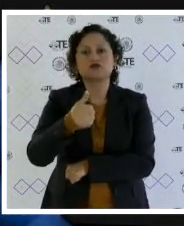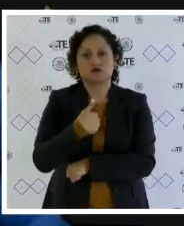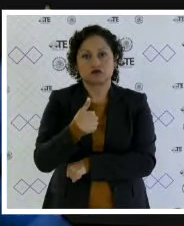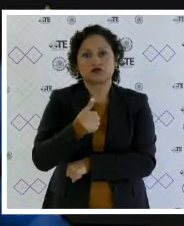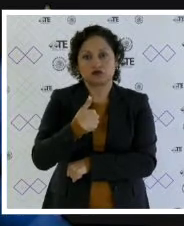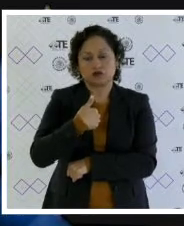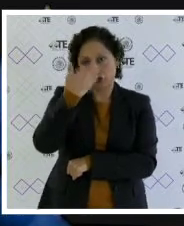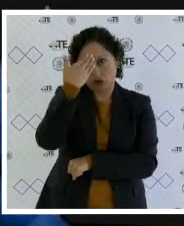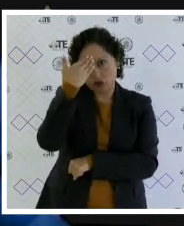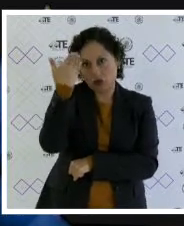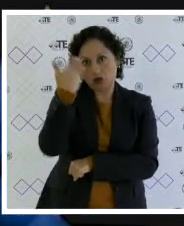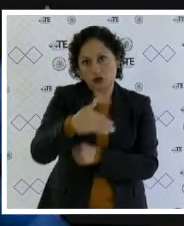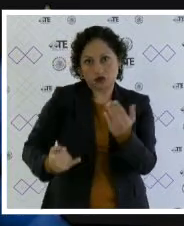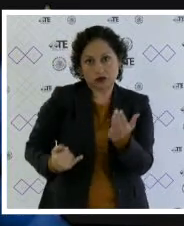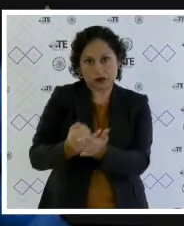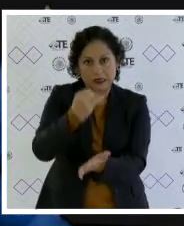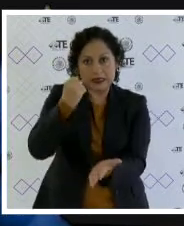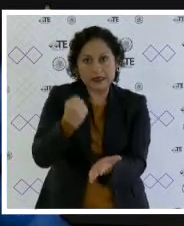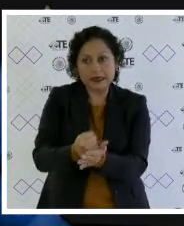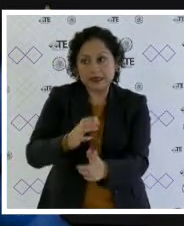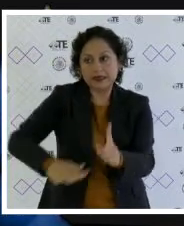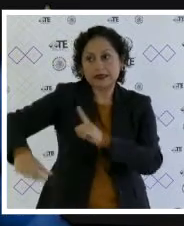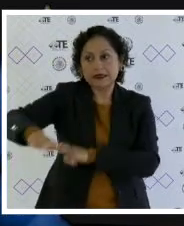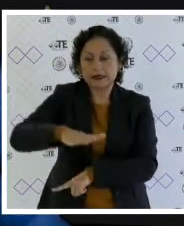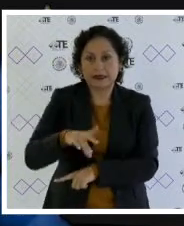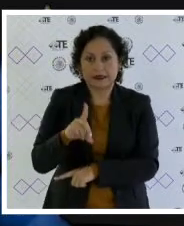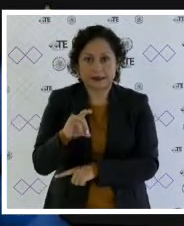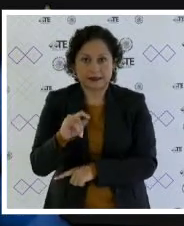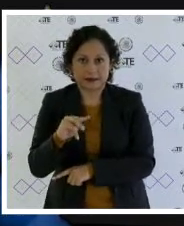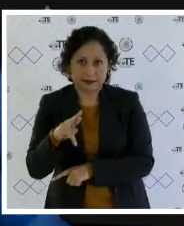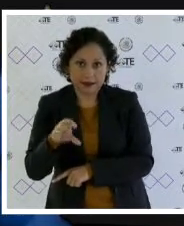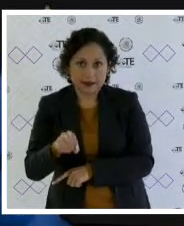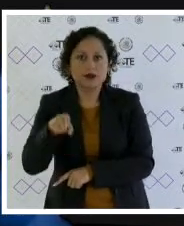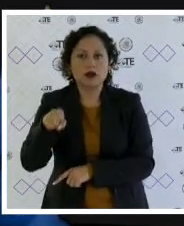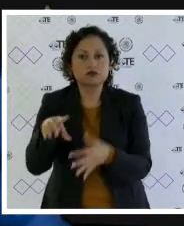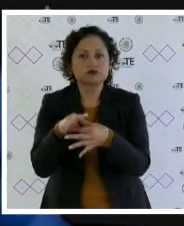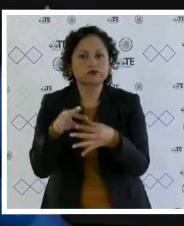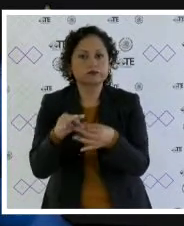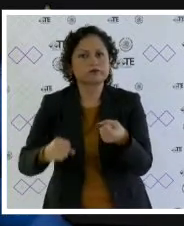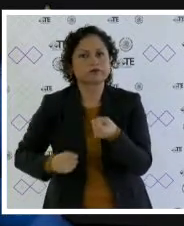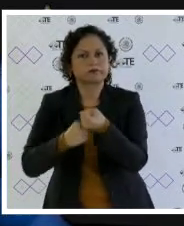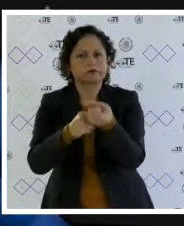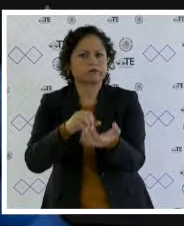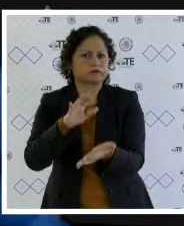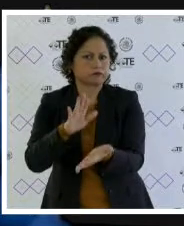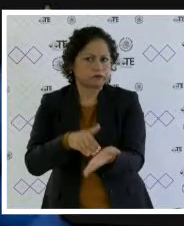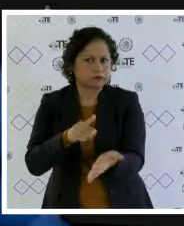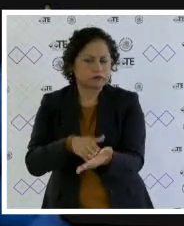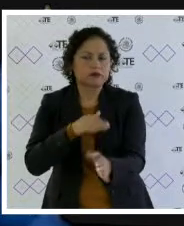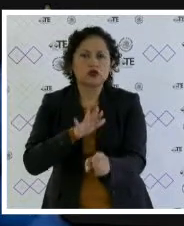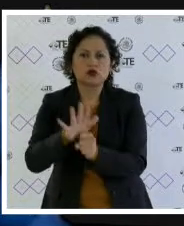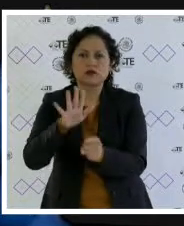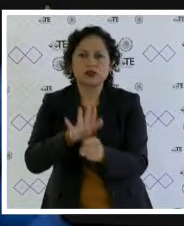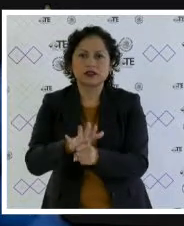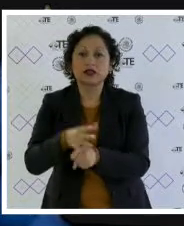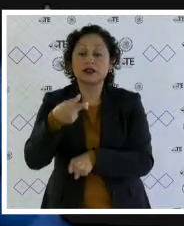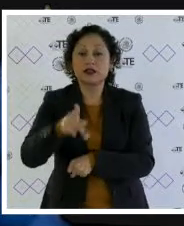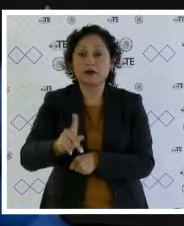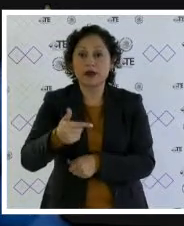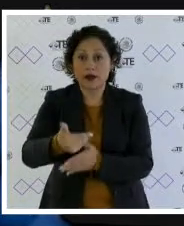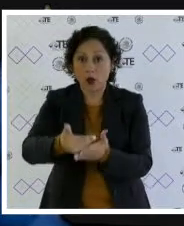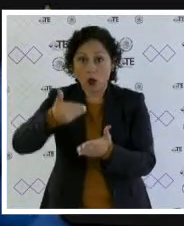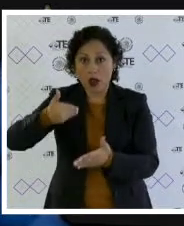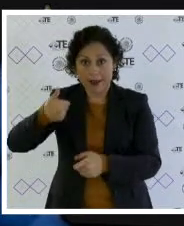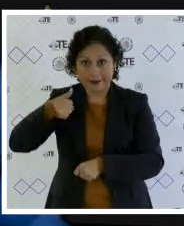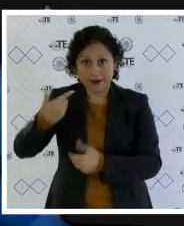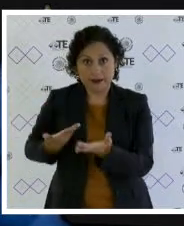dictamen realizado por la dirección distrital se encuentra indebidamente fundado y motivado. Sin embargo, tal como lo propuse en el proyecto